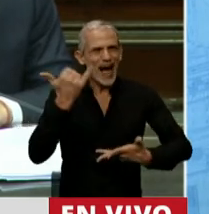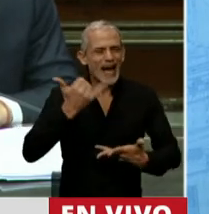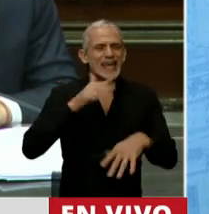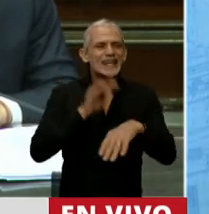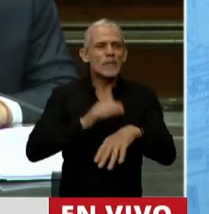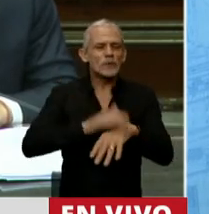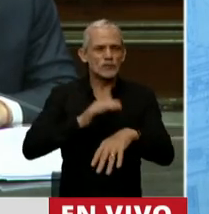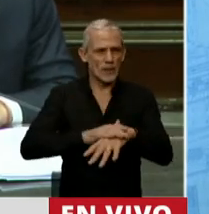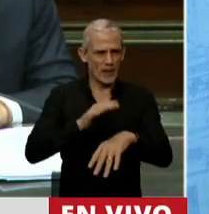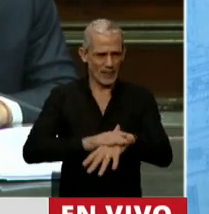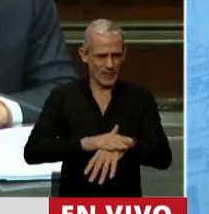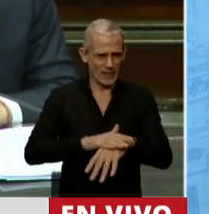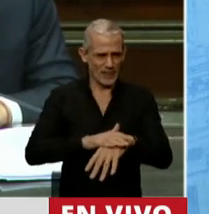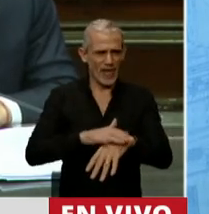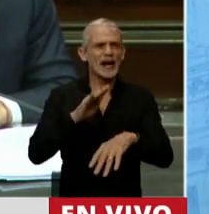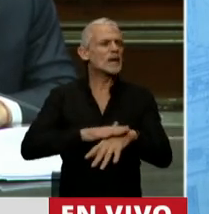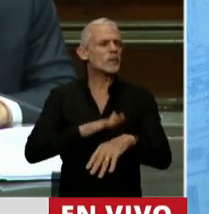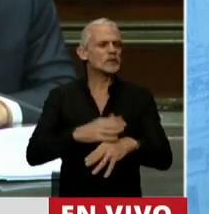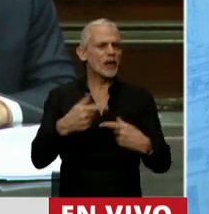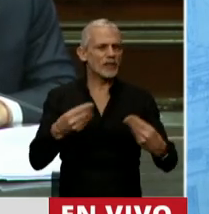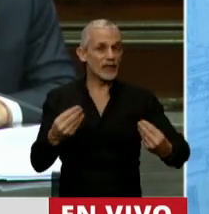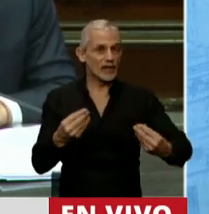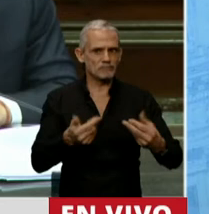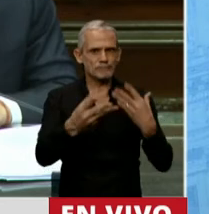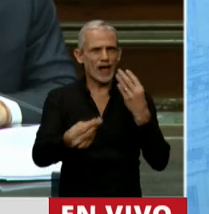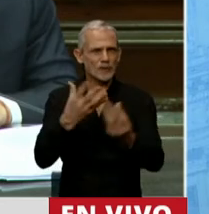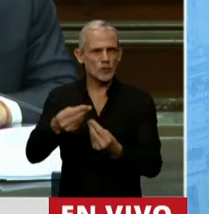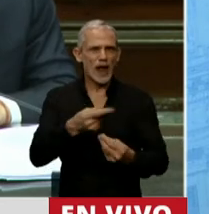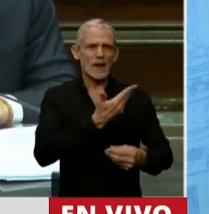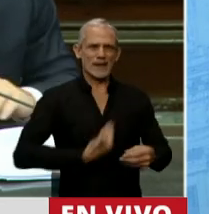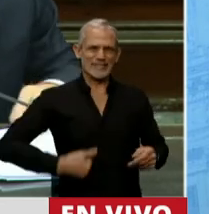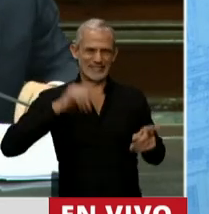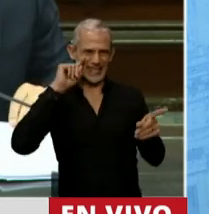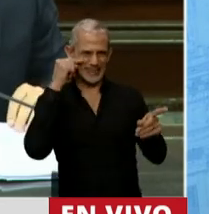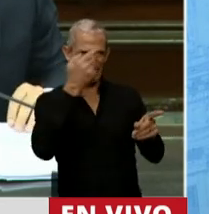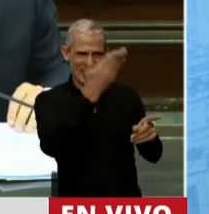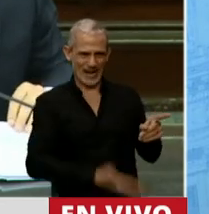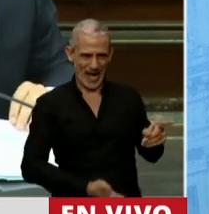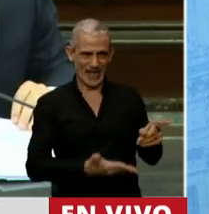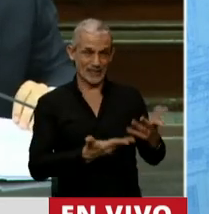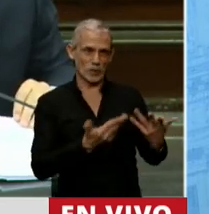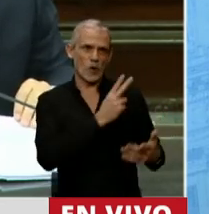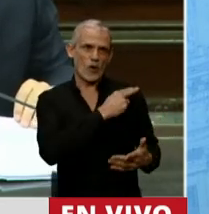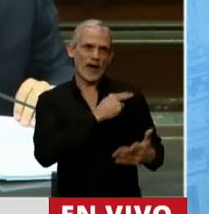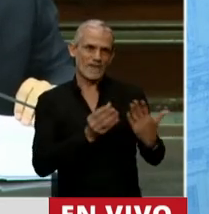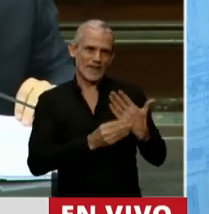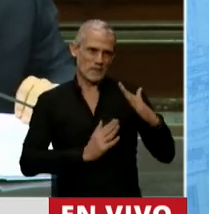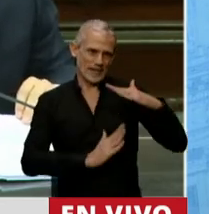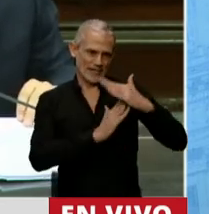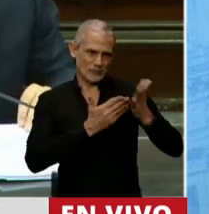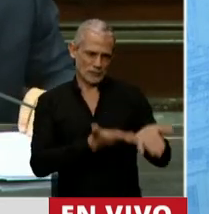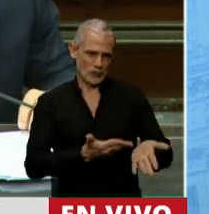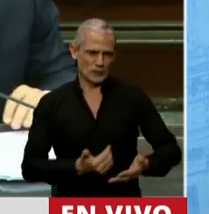responsabilidad de auxiliar al presidente de la nación como jefe de gabinete.